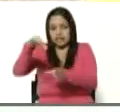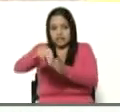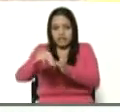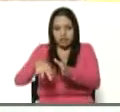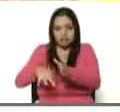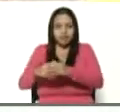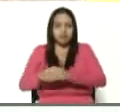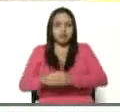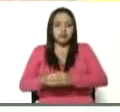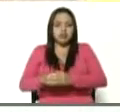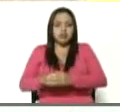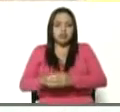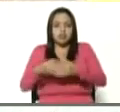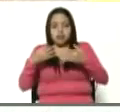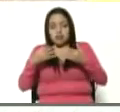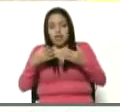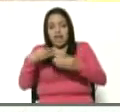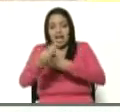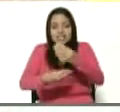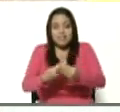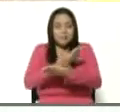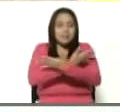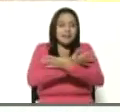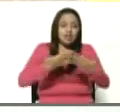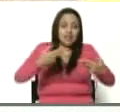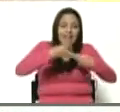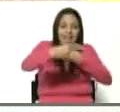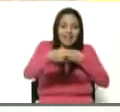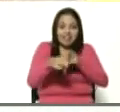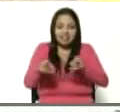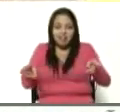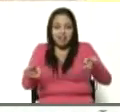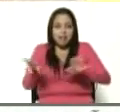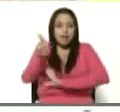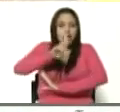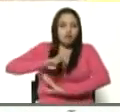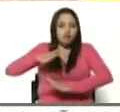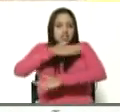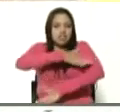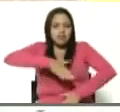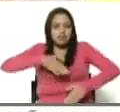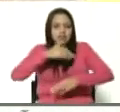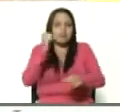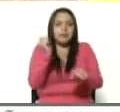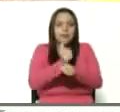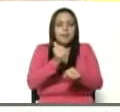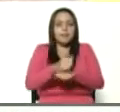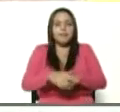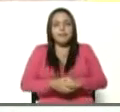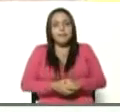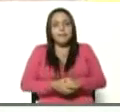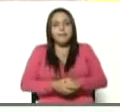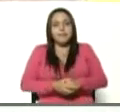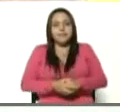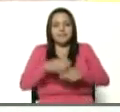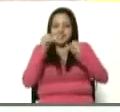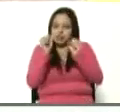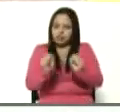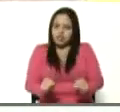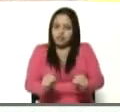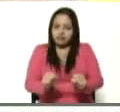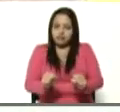regularizando millones de hectáreas para el uso, disfrute, trabajo y seguridad